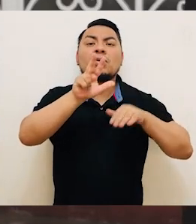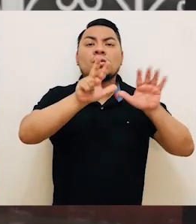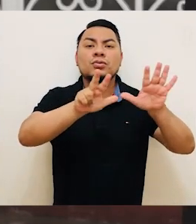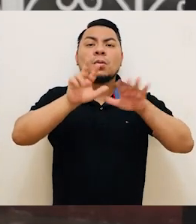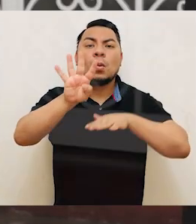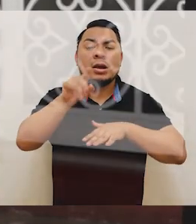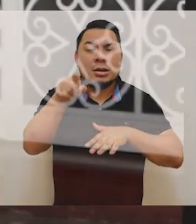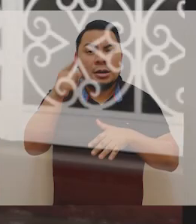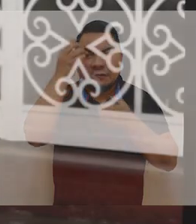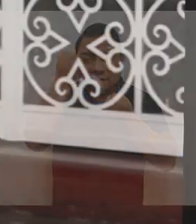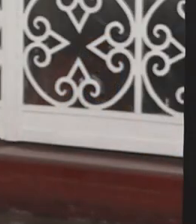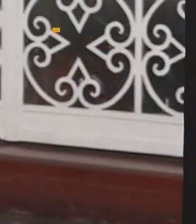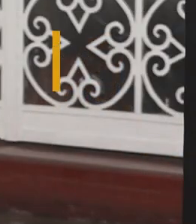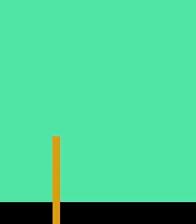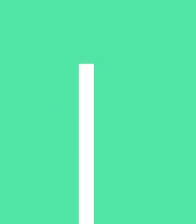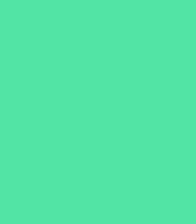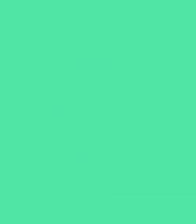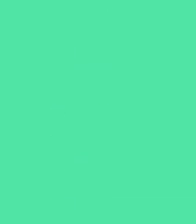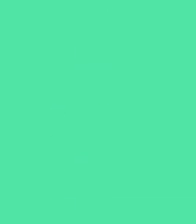patrocinio legal gratuito.